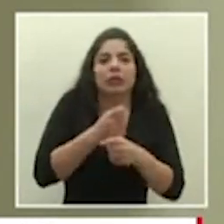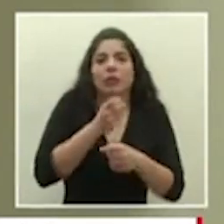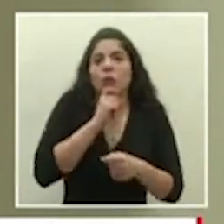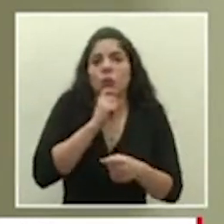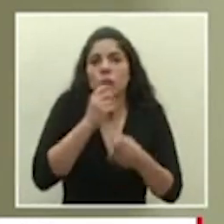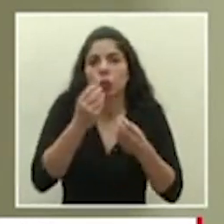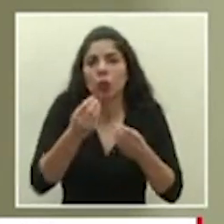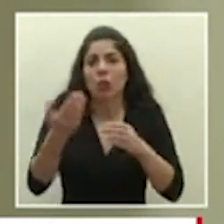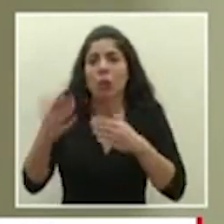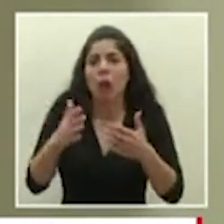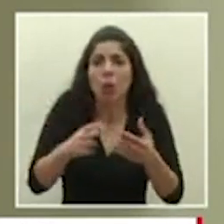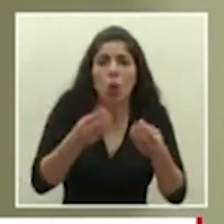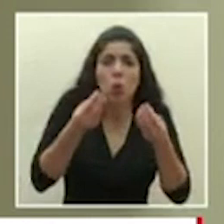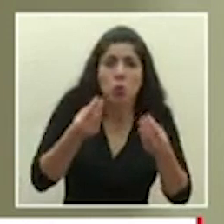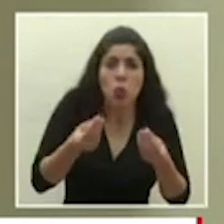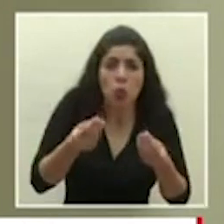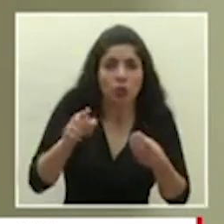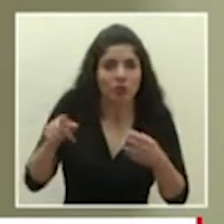de forma